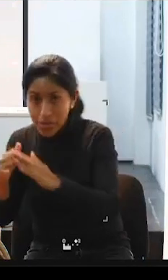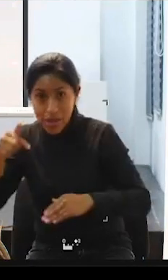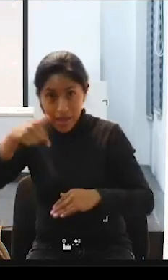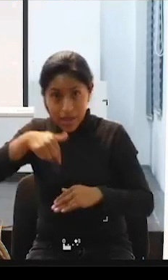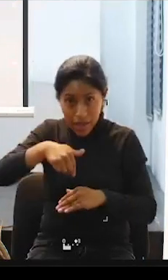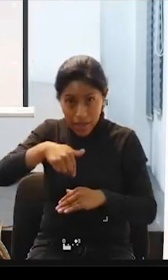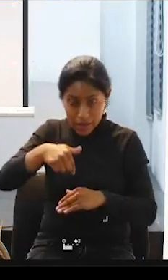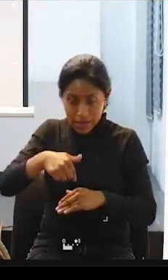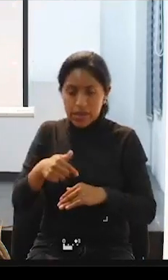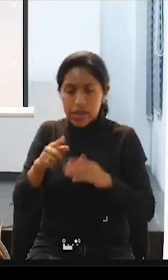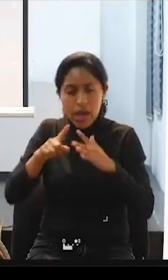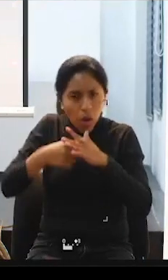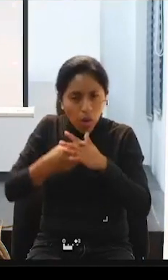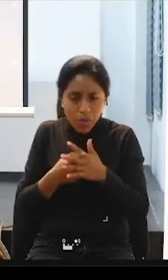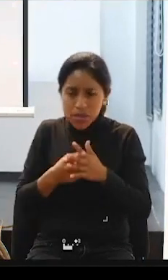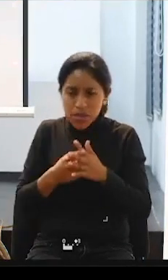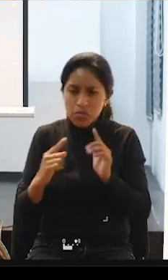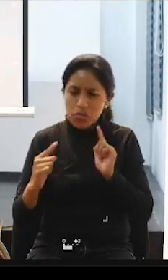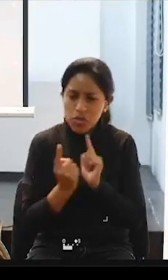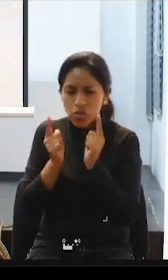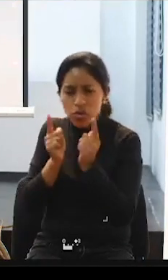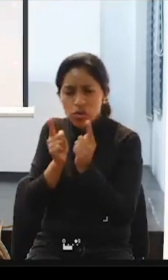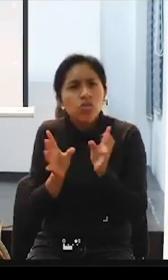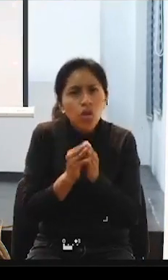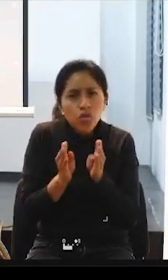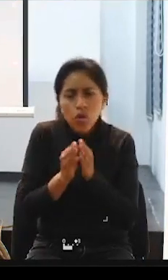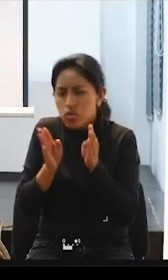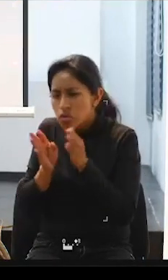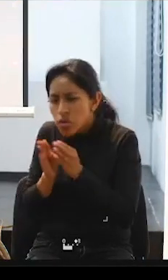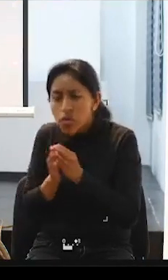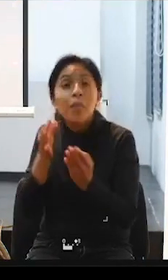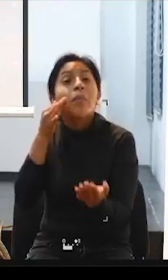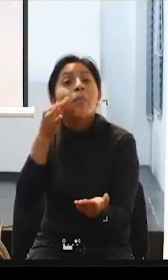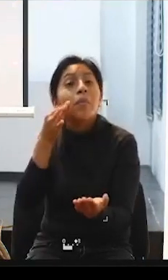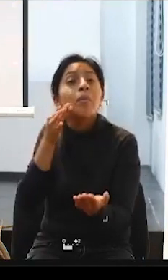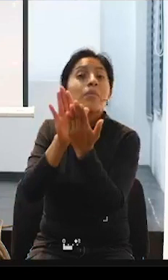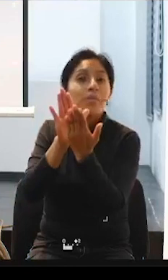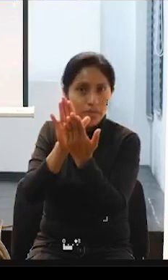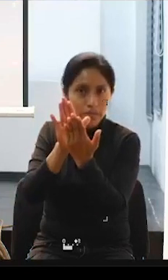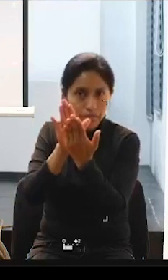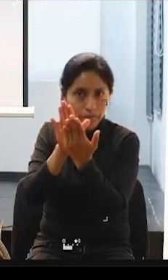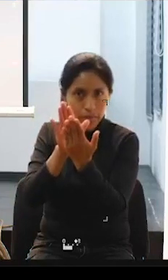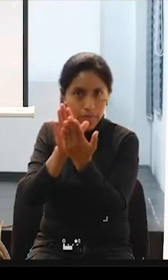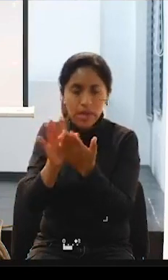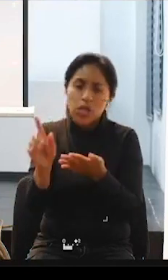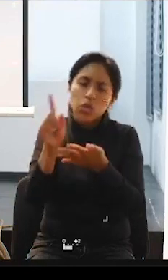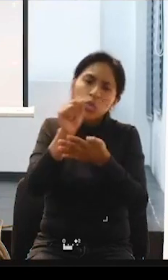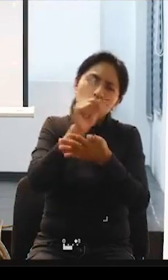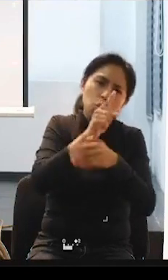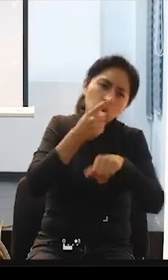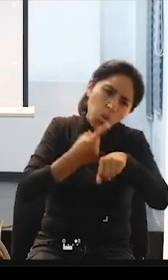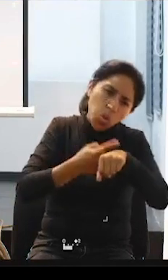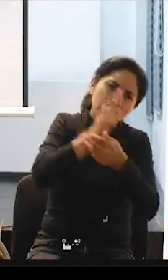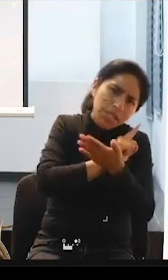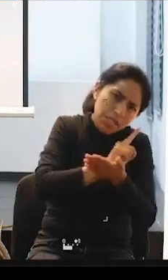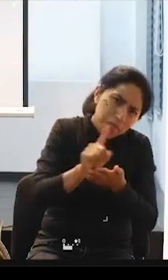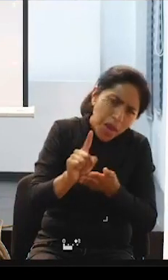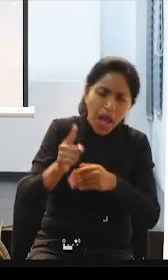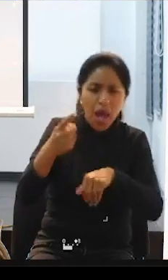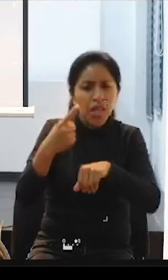reuniones y encuentros, encuentros presenciales y cada dos semanas, cada semana, una vez al mes